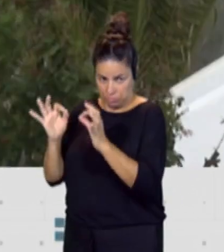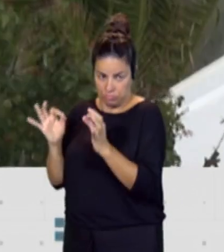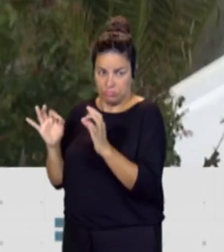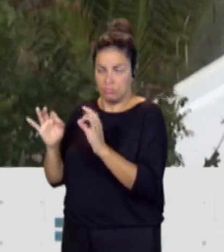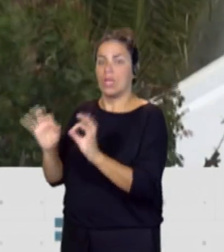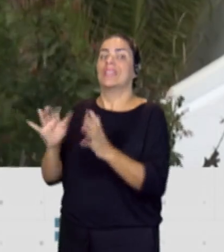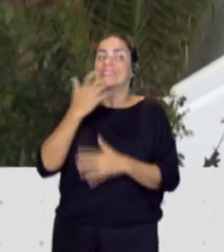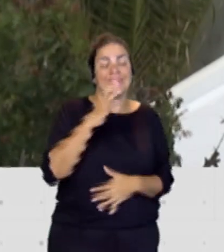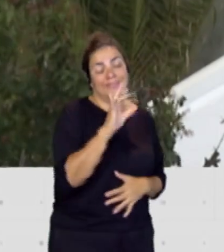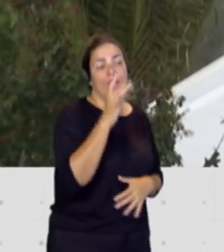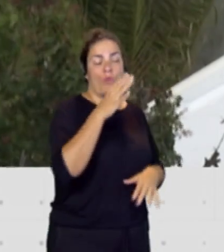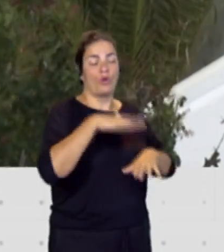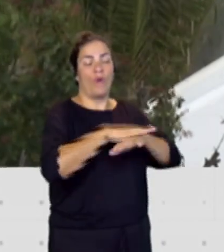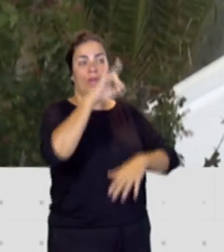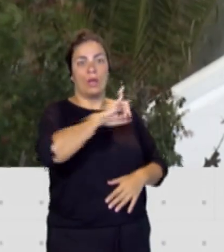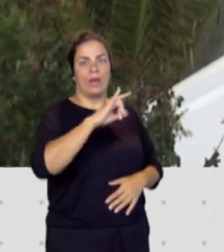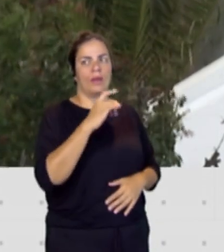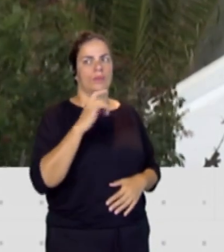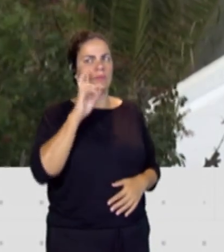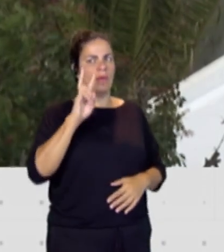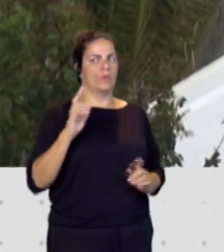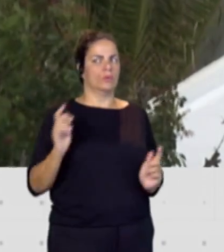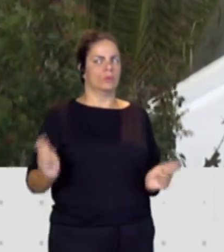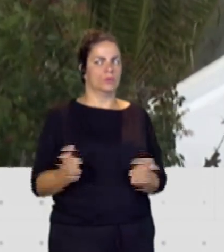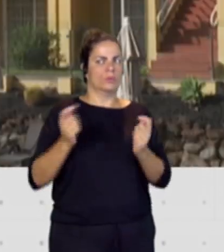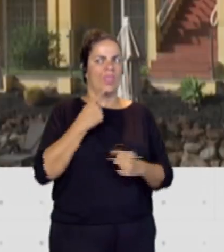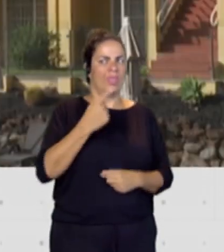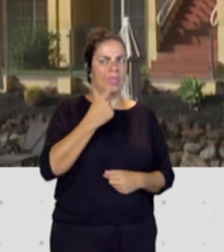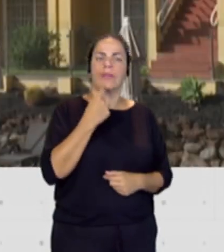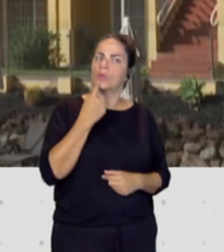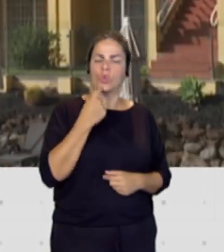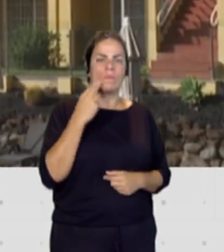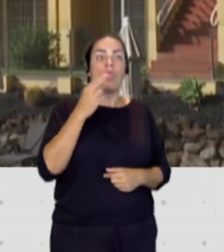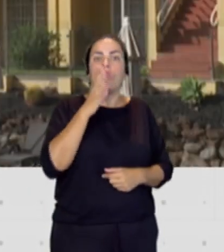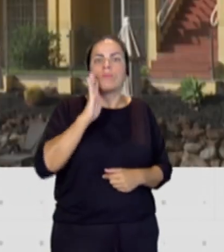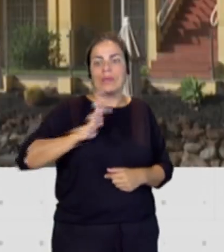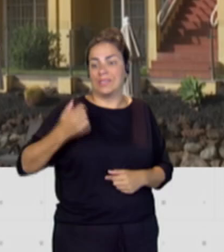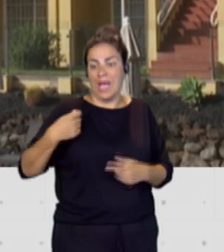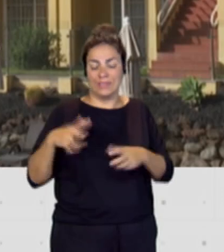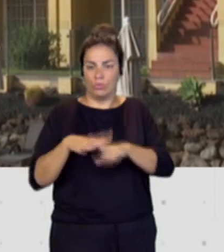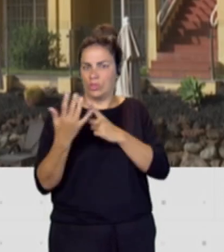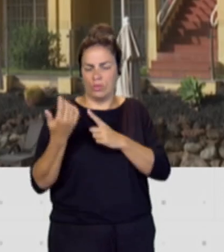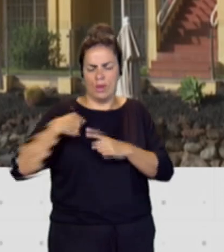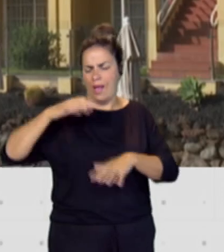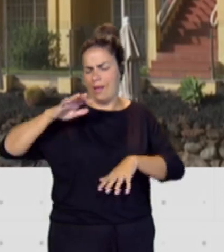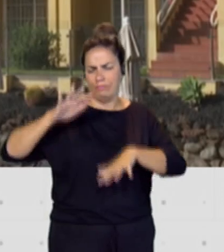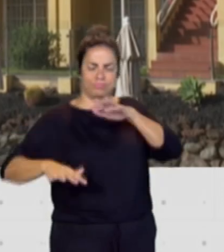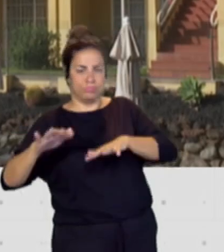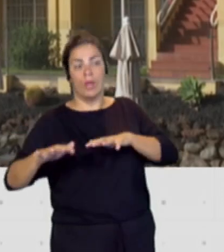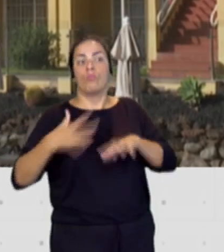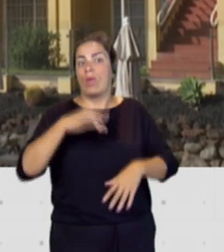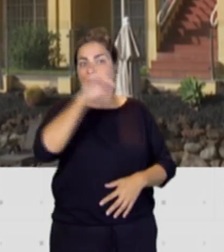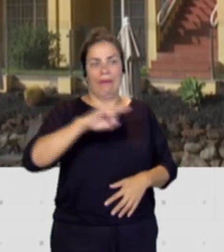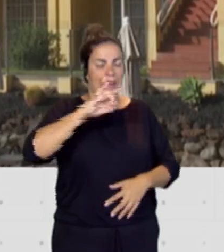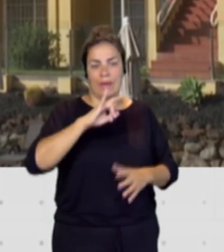ante sus anuncios ha hecho que bueno que se desestabilice por completo un mercado que ya estaba desestabilizado con un incremento inasumible para Canarias